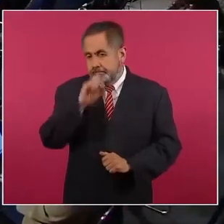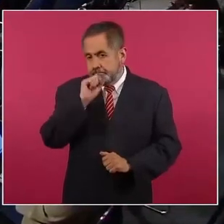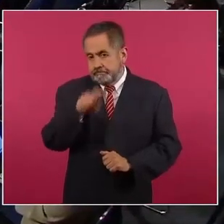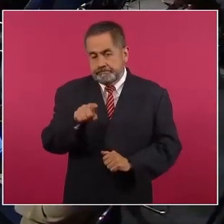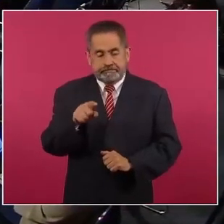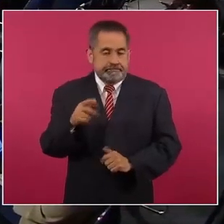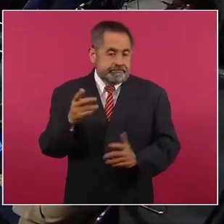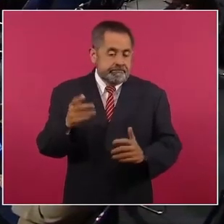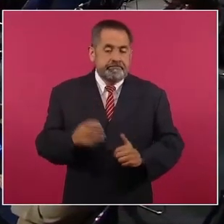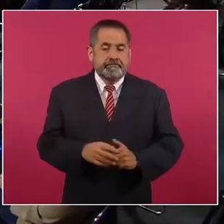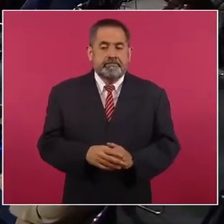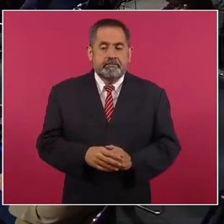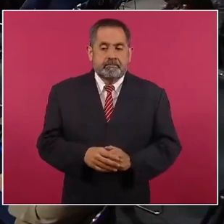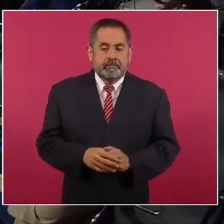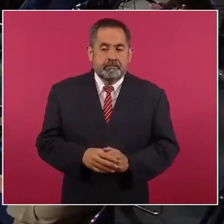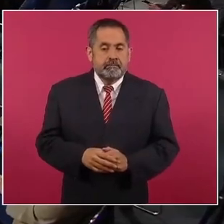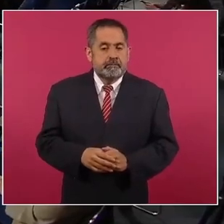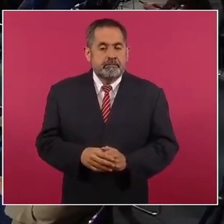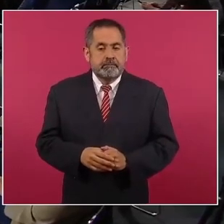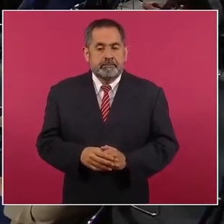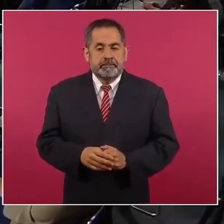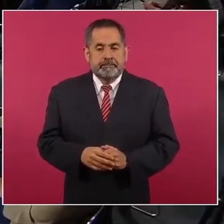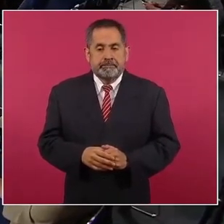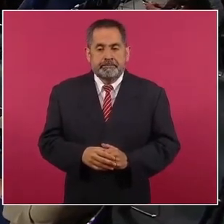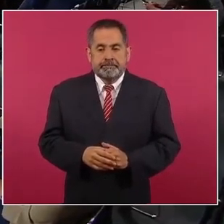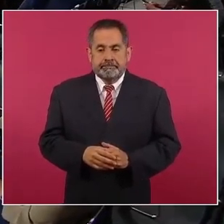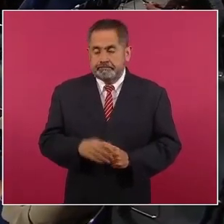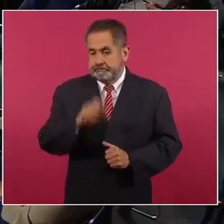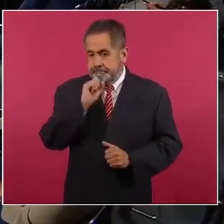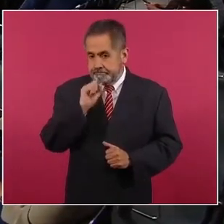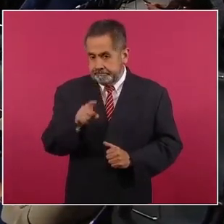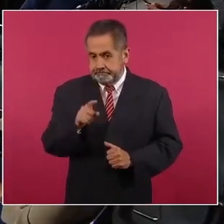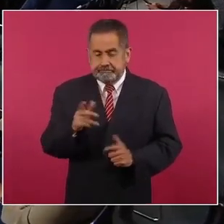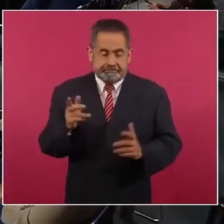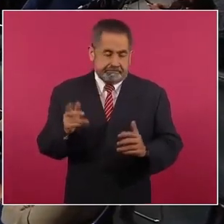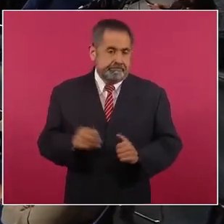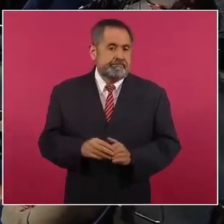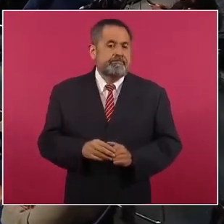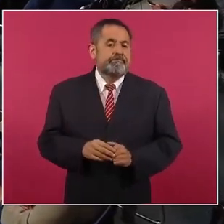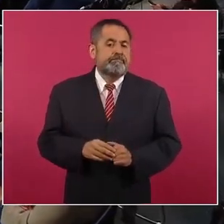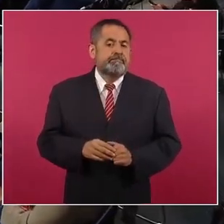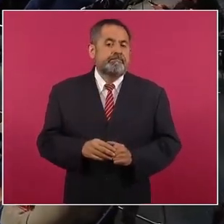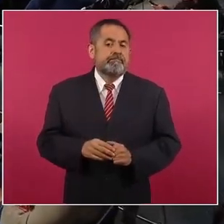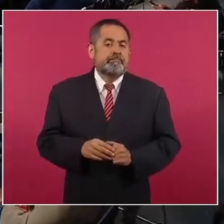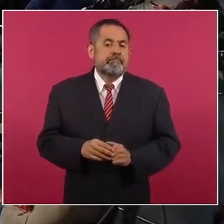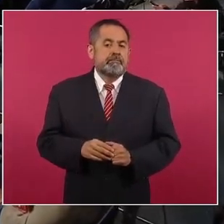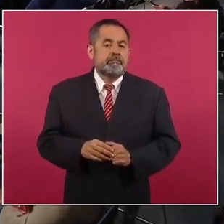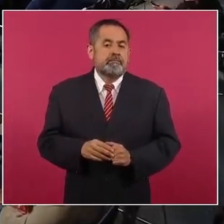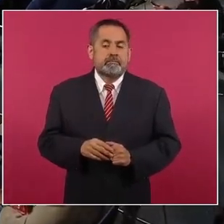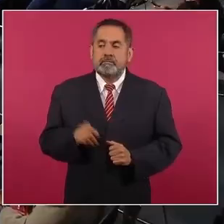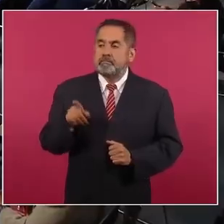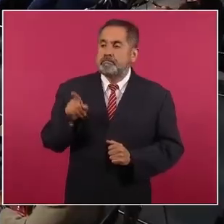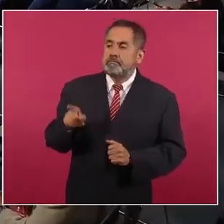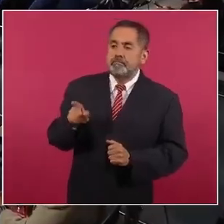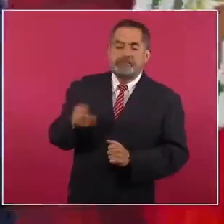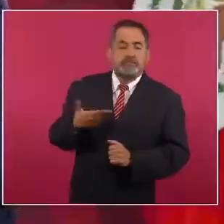también del presidente.